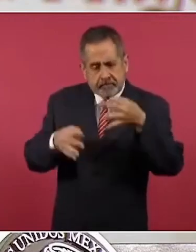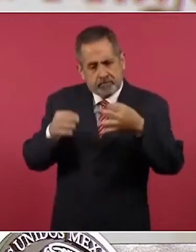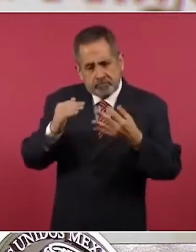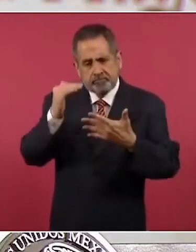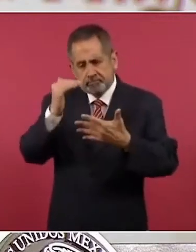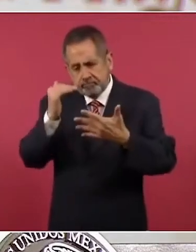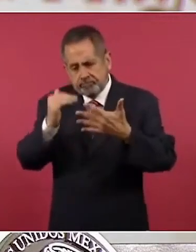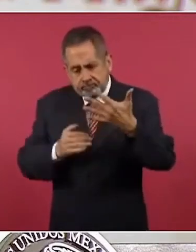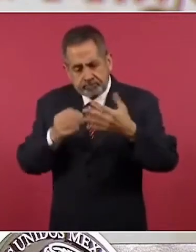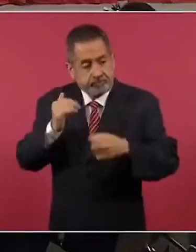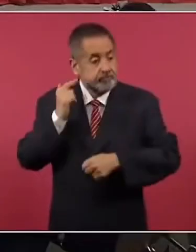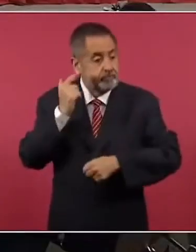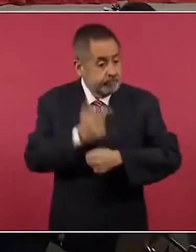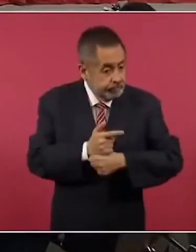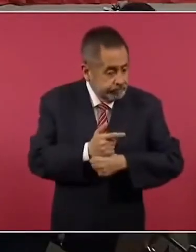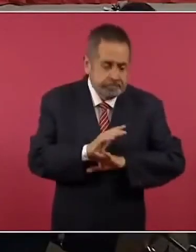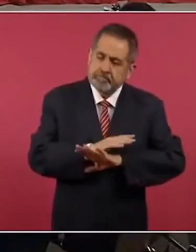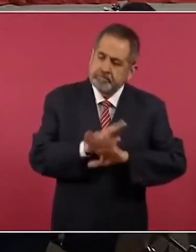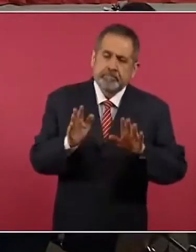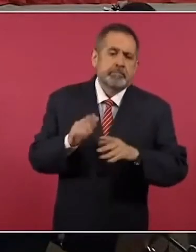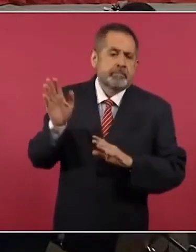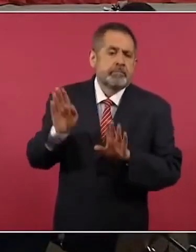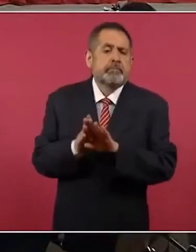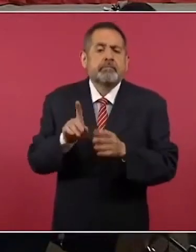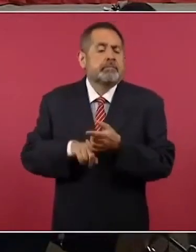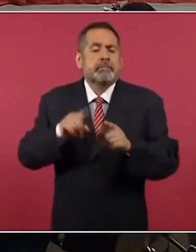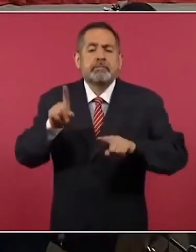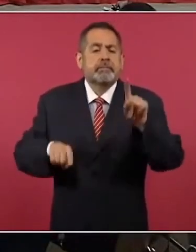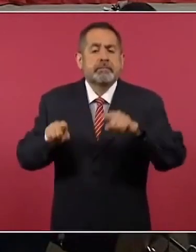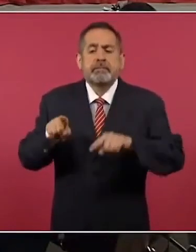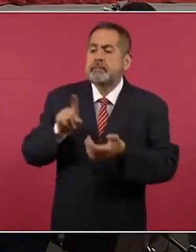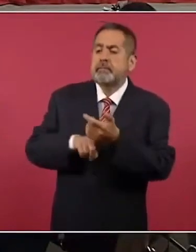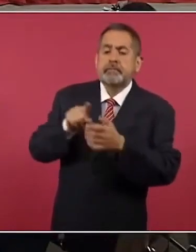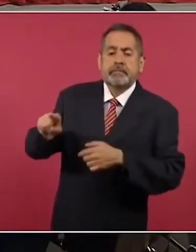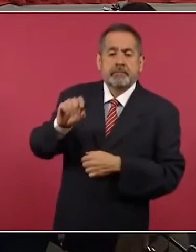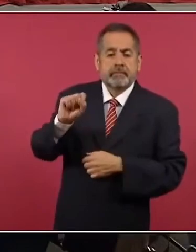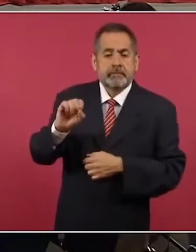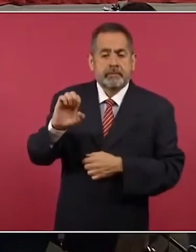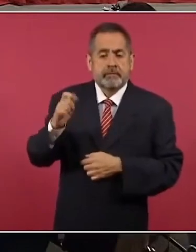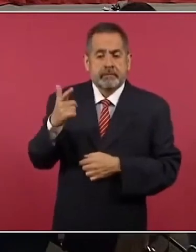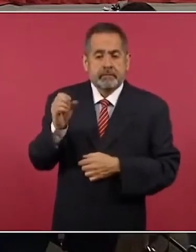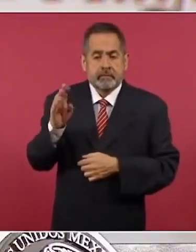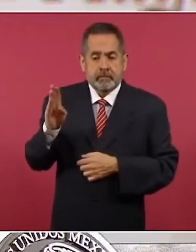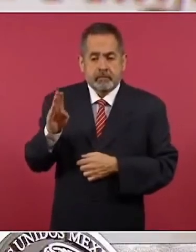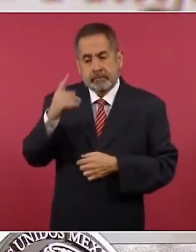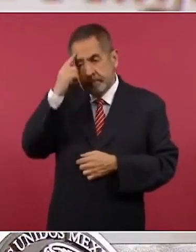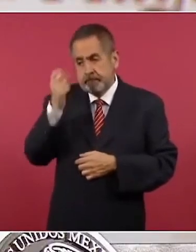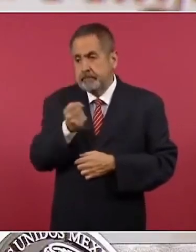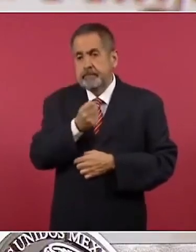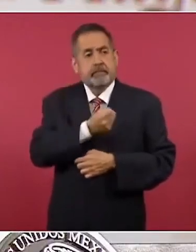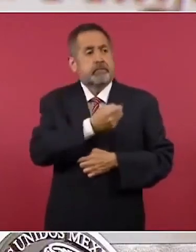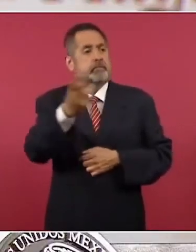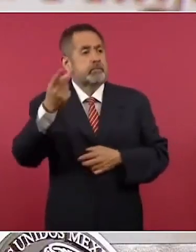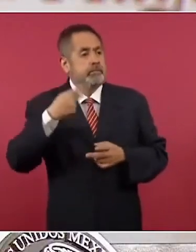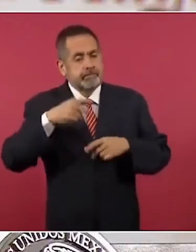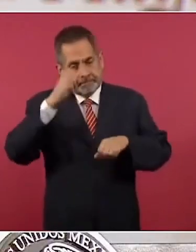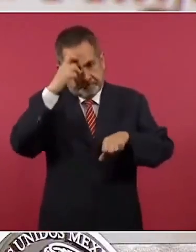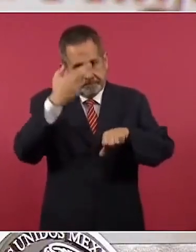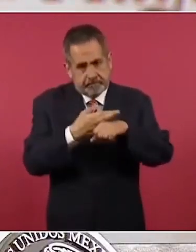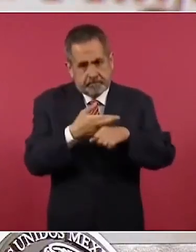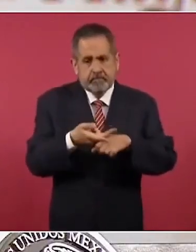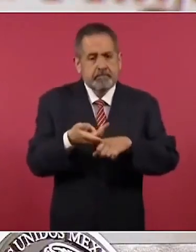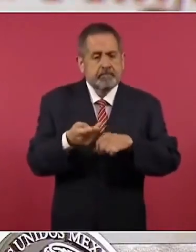jurídico que será regulado por la Secretaría de Gobernación y que garantiza a los extranjeros el derecho a la previa